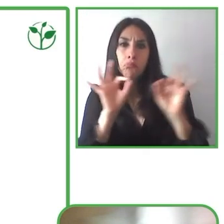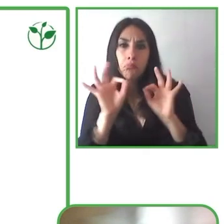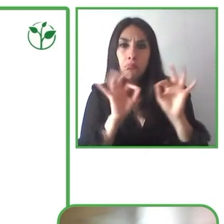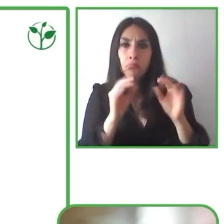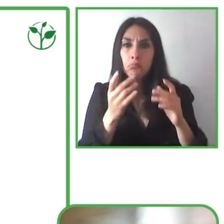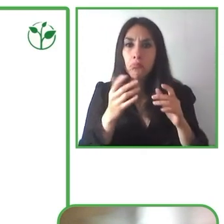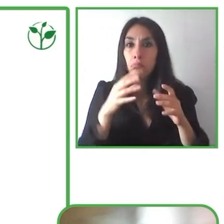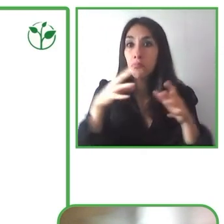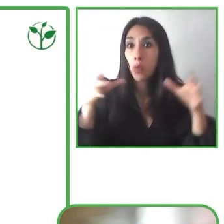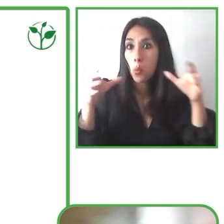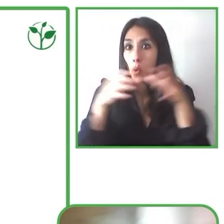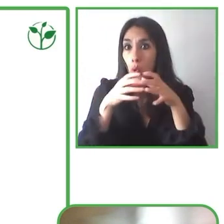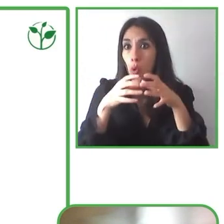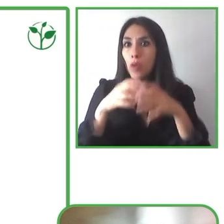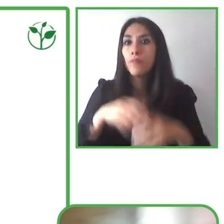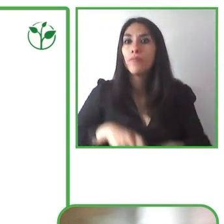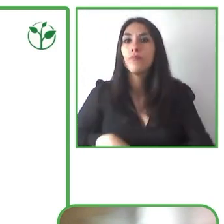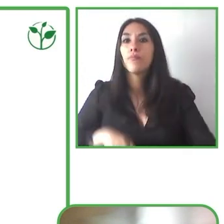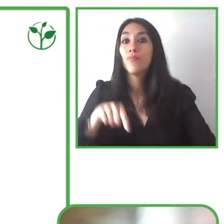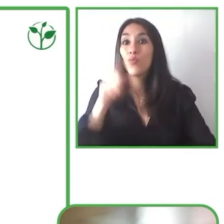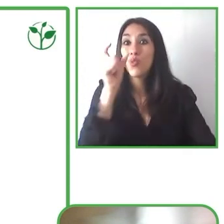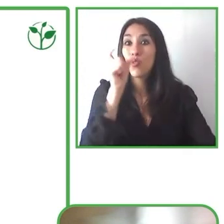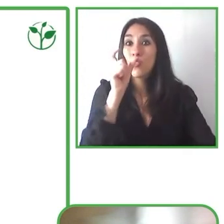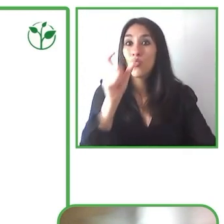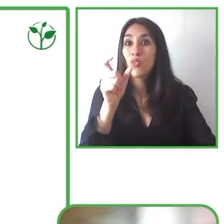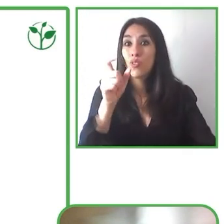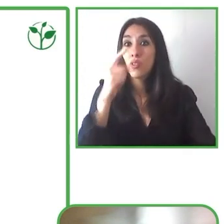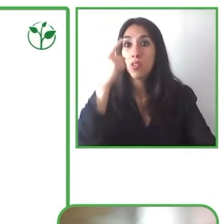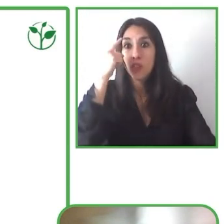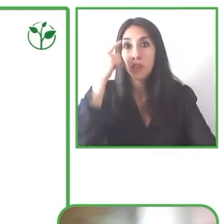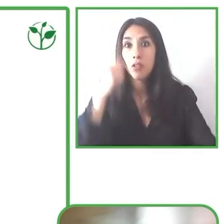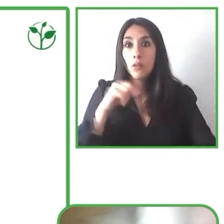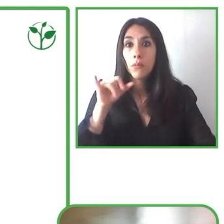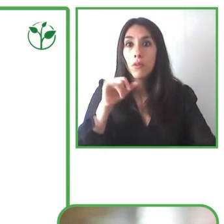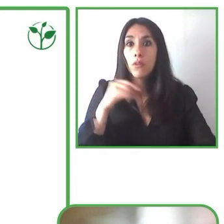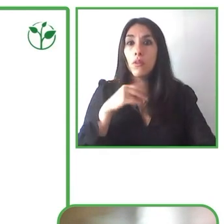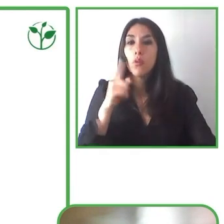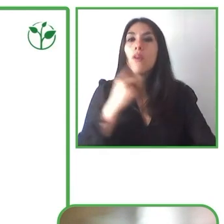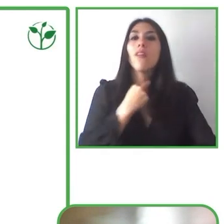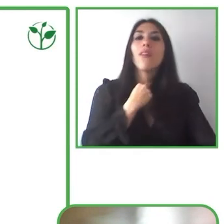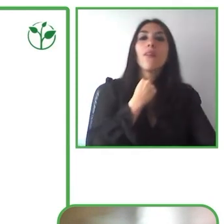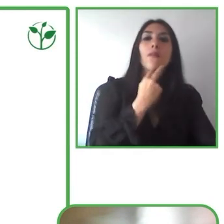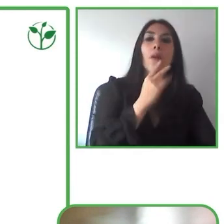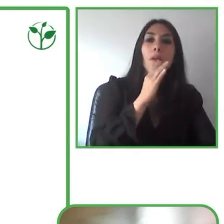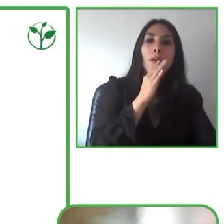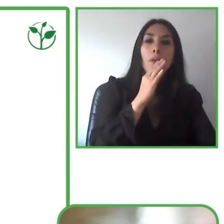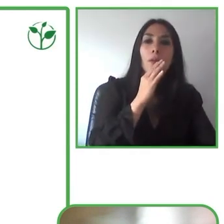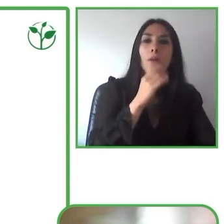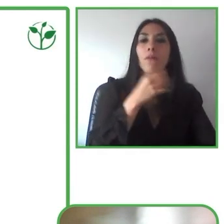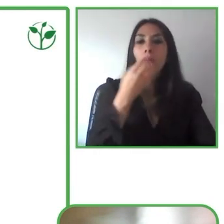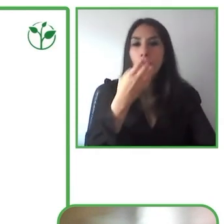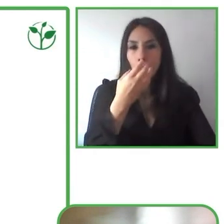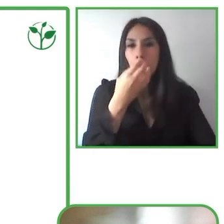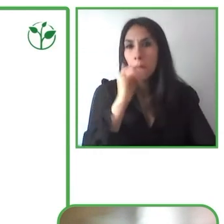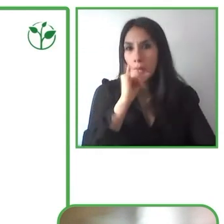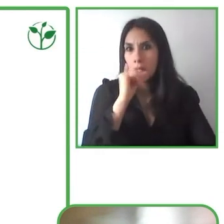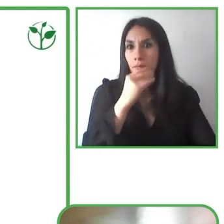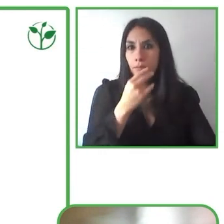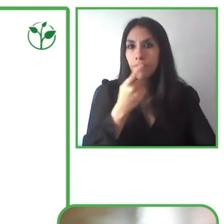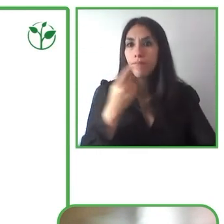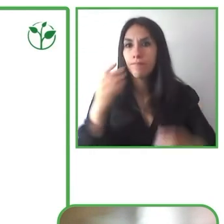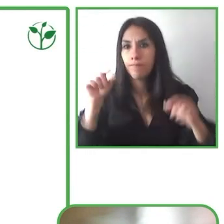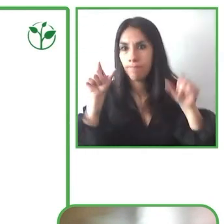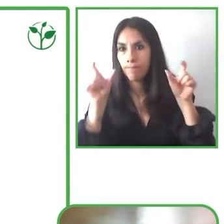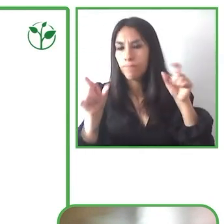incluimos en las audioguías. Estas audioguías que hay en cualquier museo y que los utiliza cualquier persona, pues van a servir para las personas ciegas